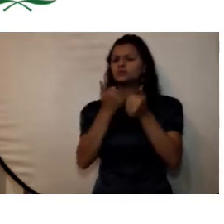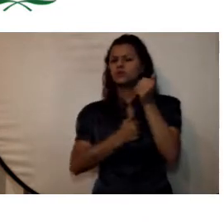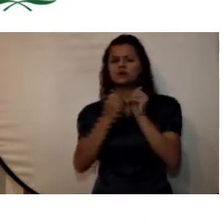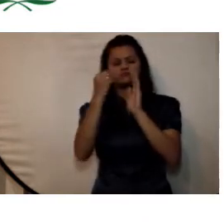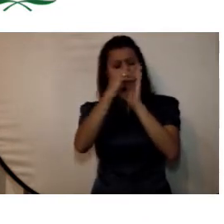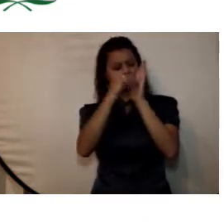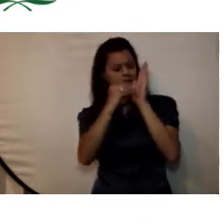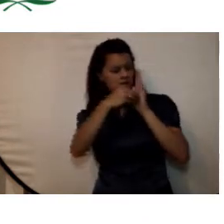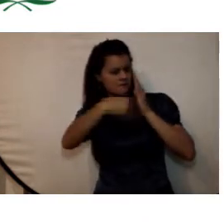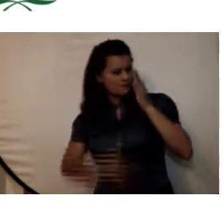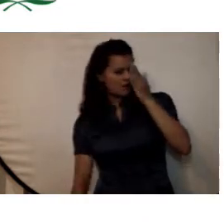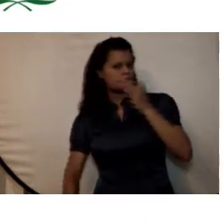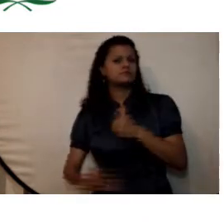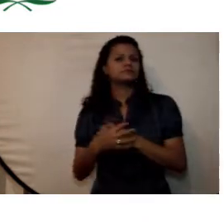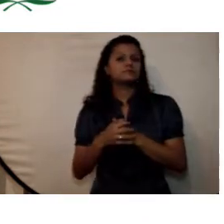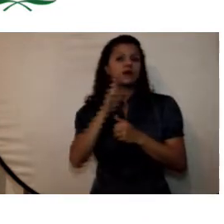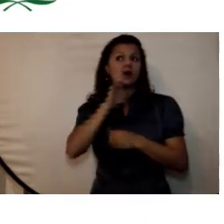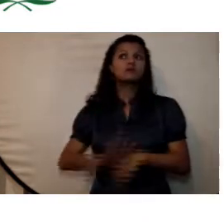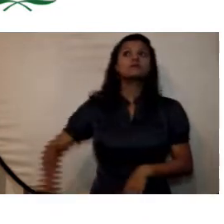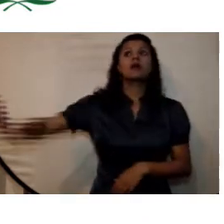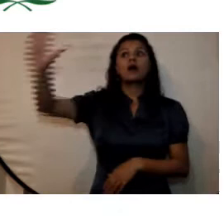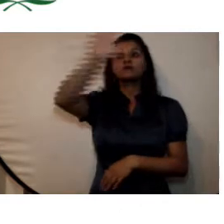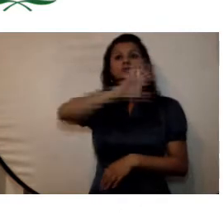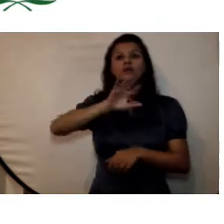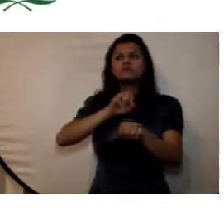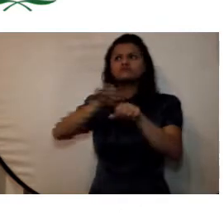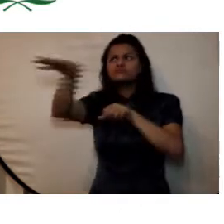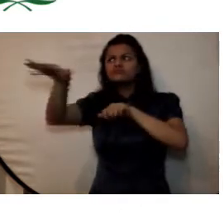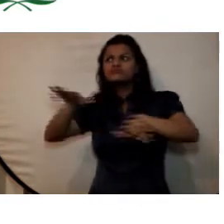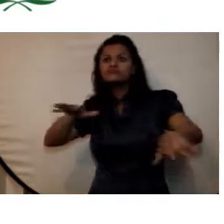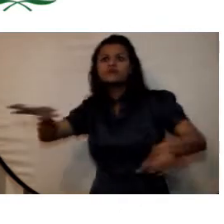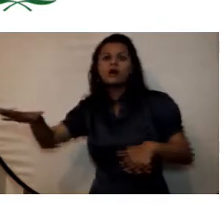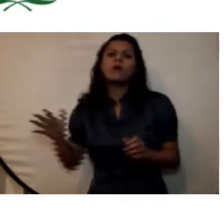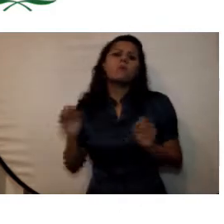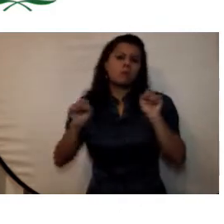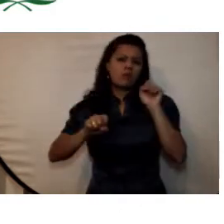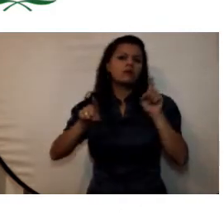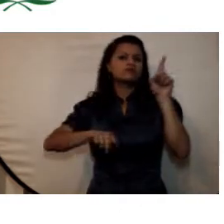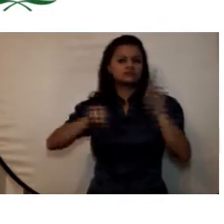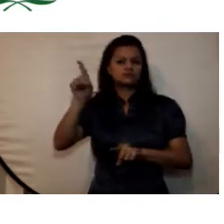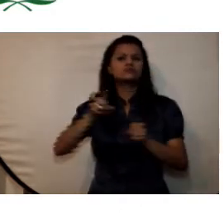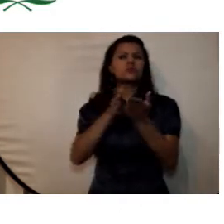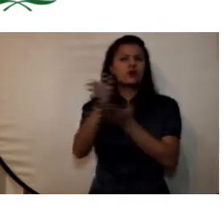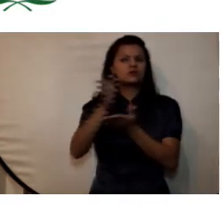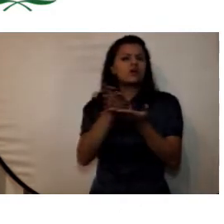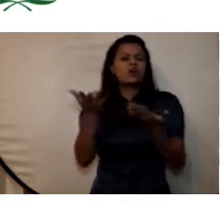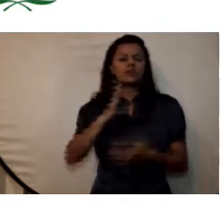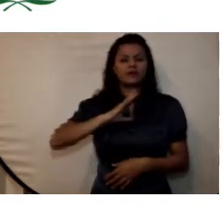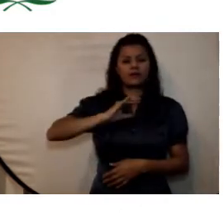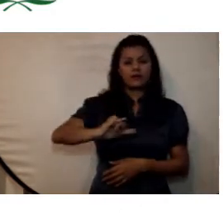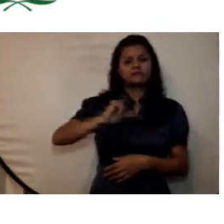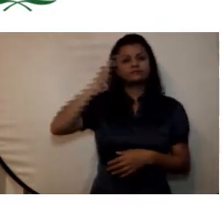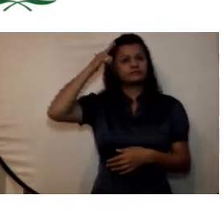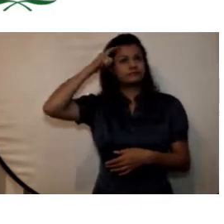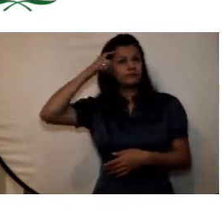un despliegue ya nacional tenemos la posibilidad de llevar programas de formación a Cali Cartagena y Medellín